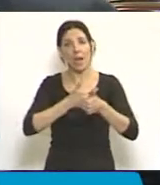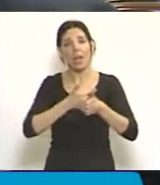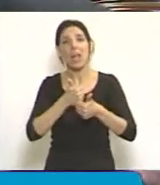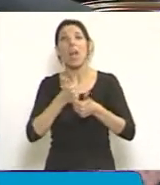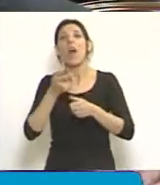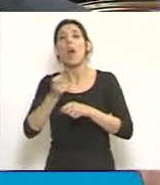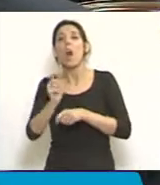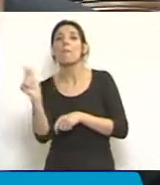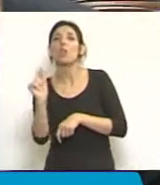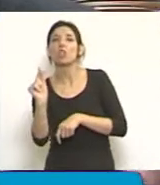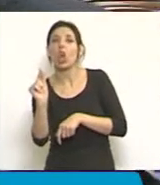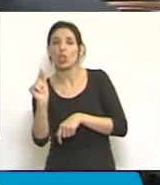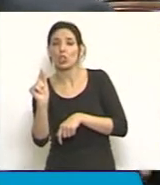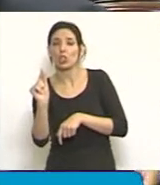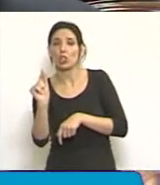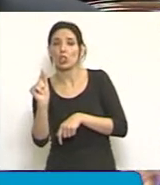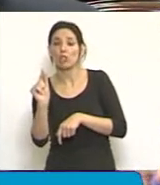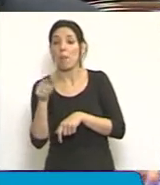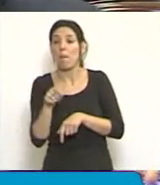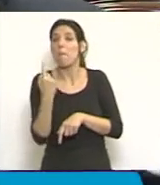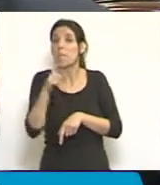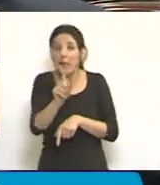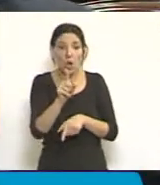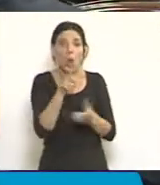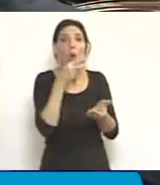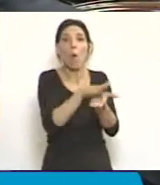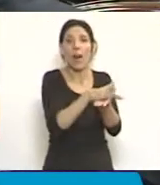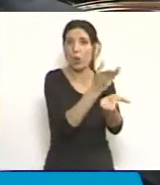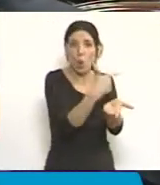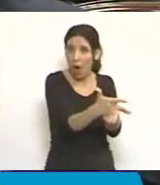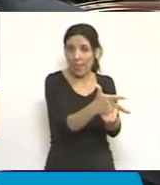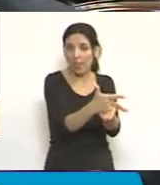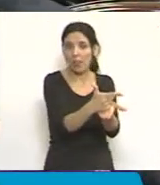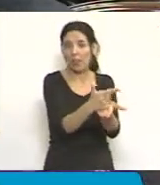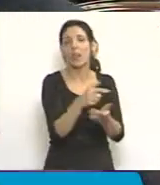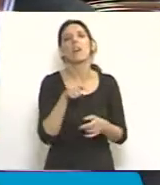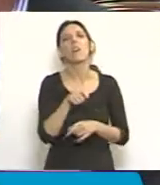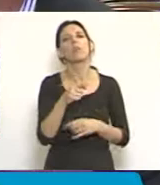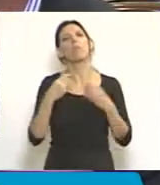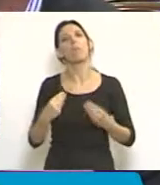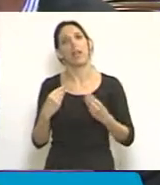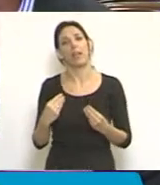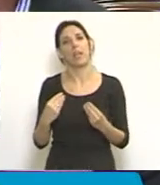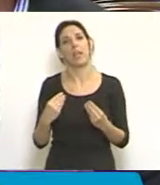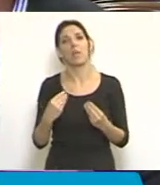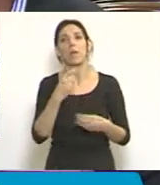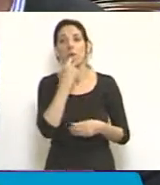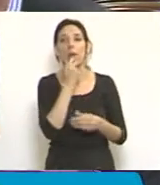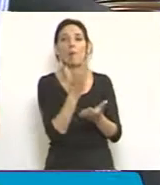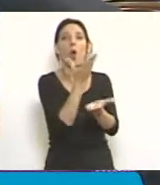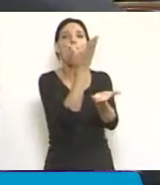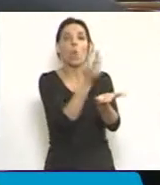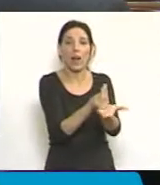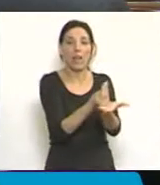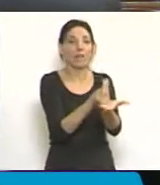necesidad de que la vacante se produja. Es un mecanismo que este propio Congreso produjo para evitar que la vacancia se